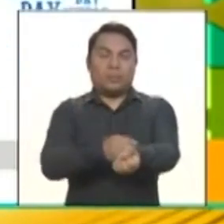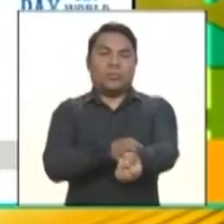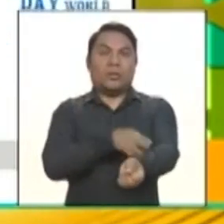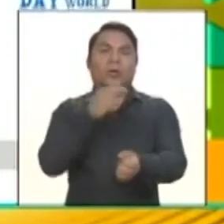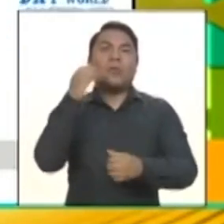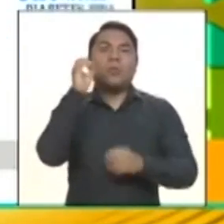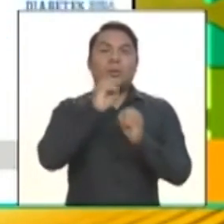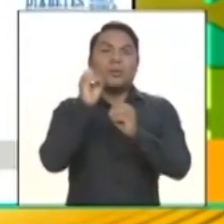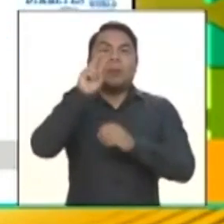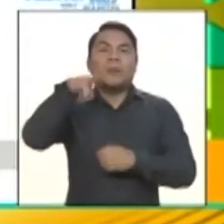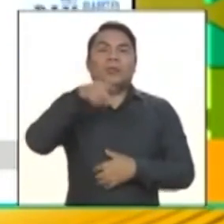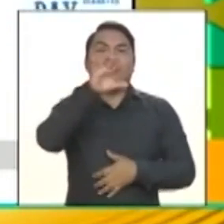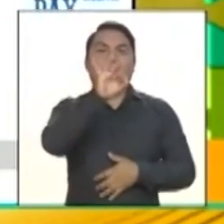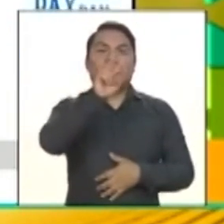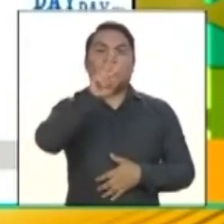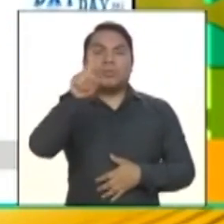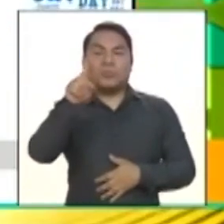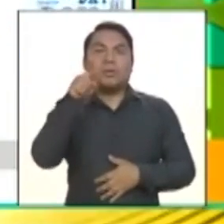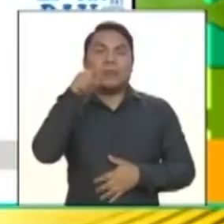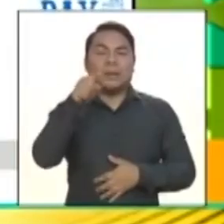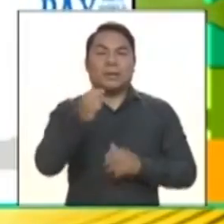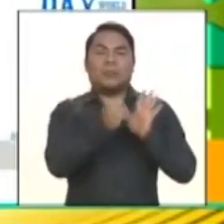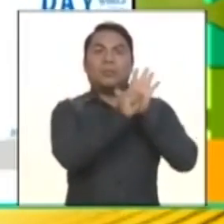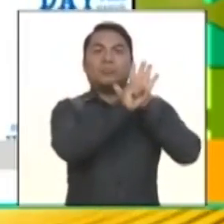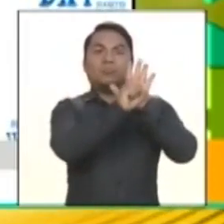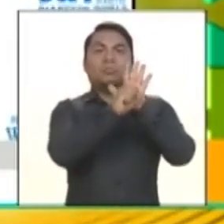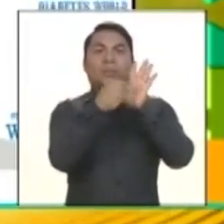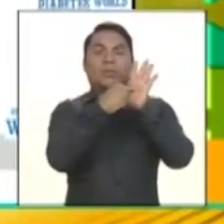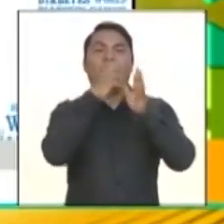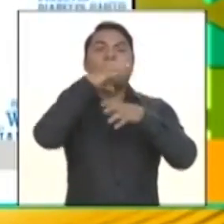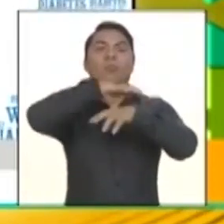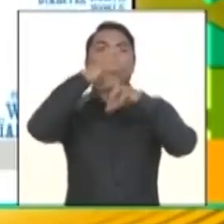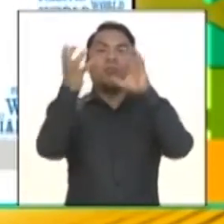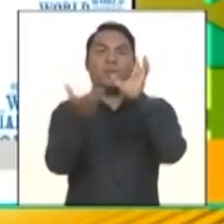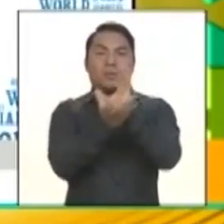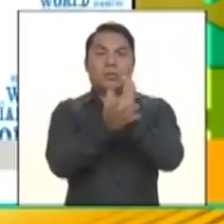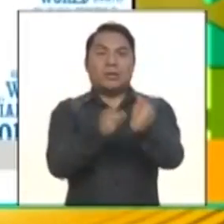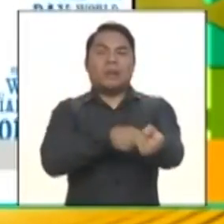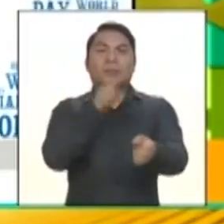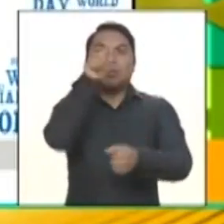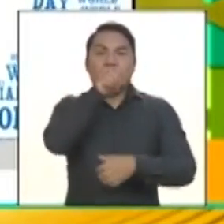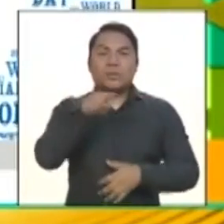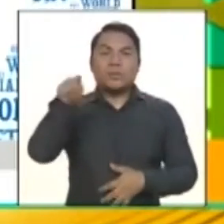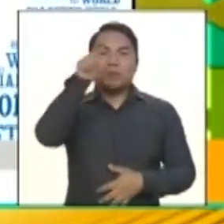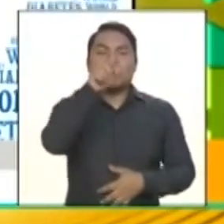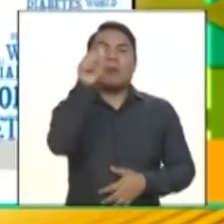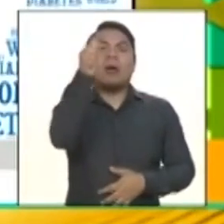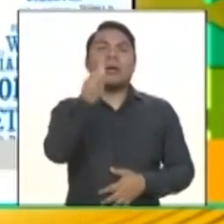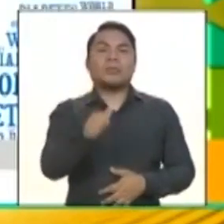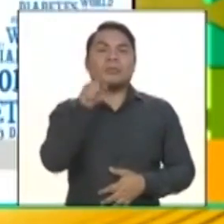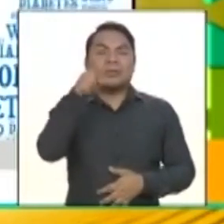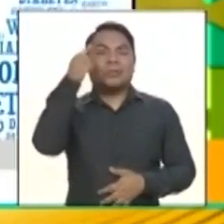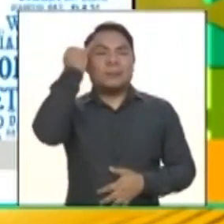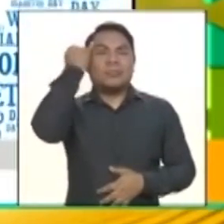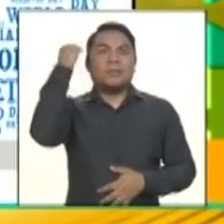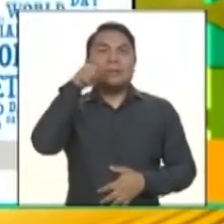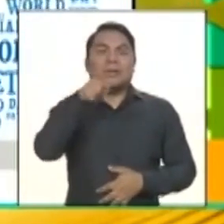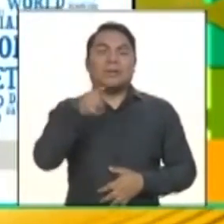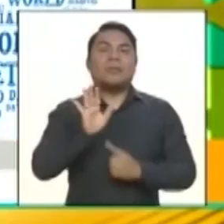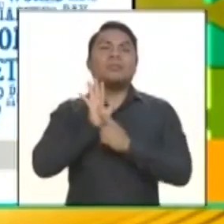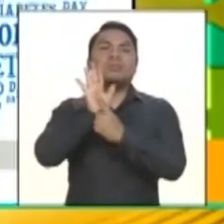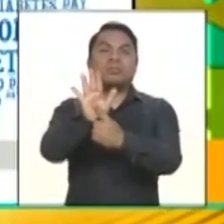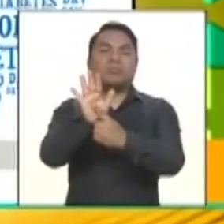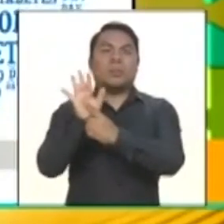1921. El símbolo mundial de la diabetes es un círculo azul que fue creado como parte de la